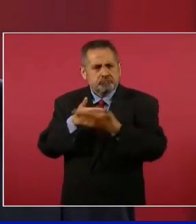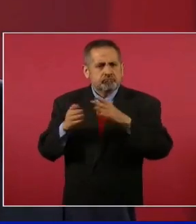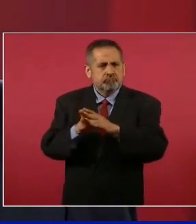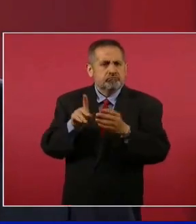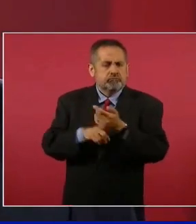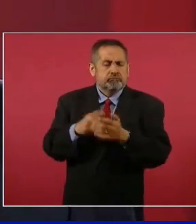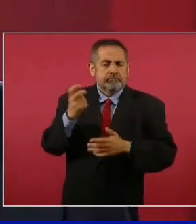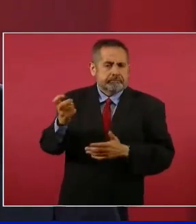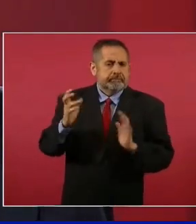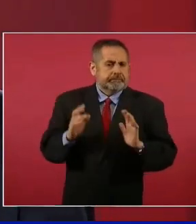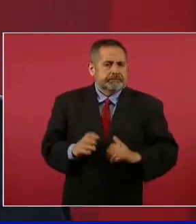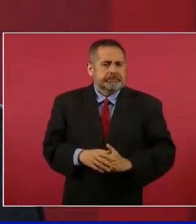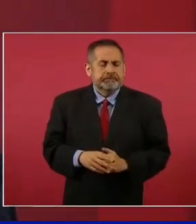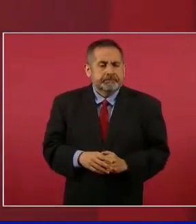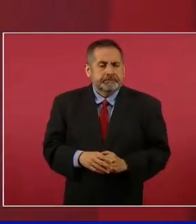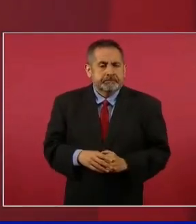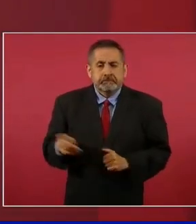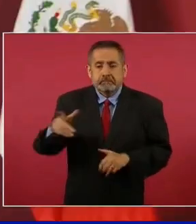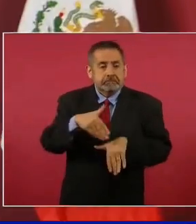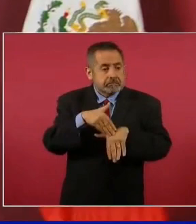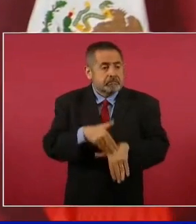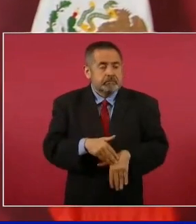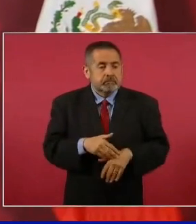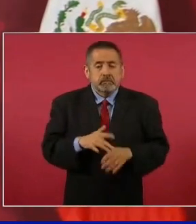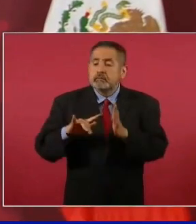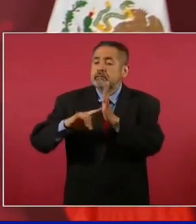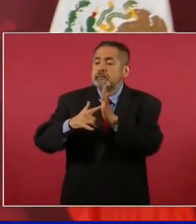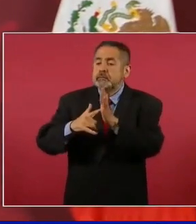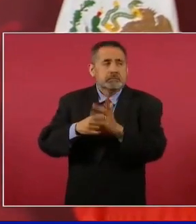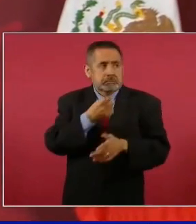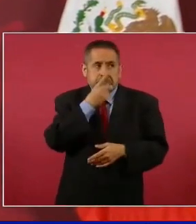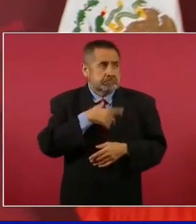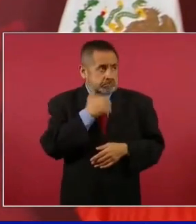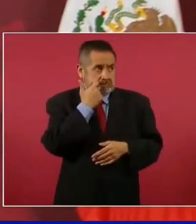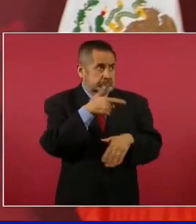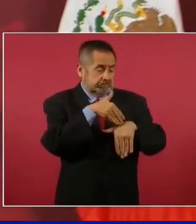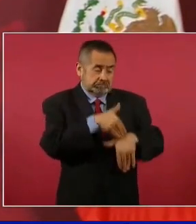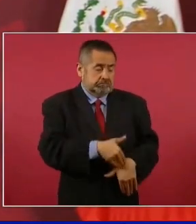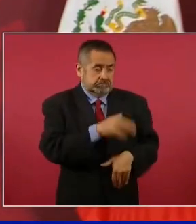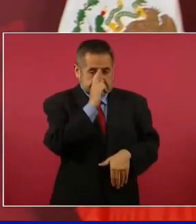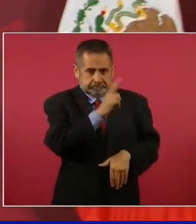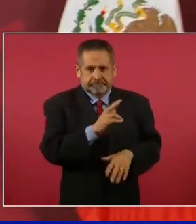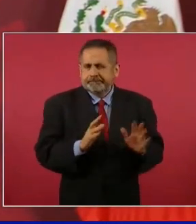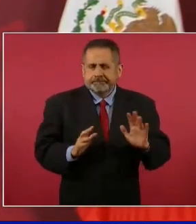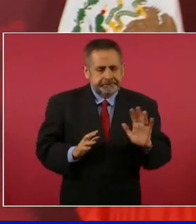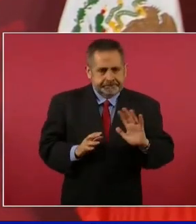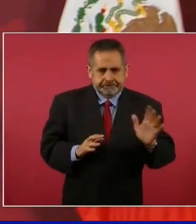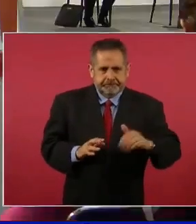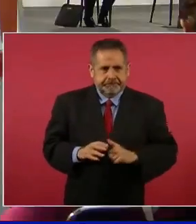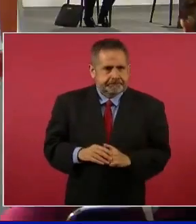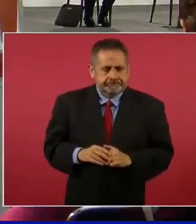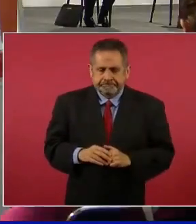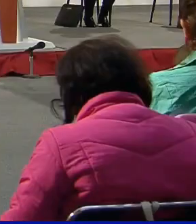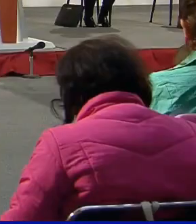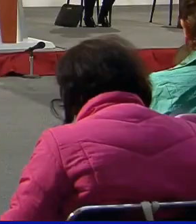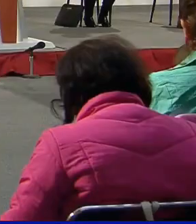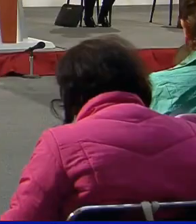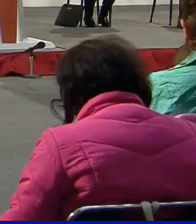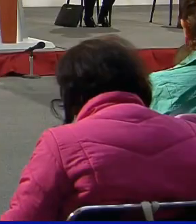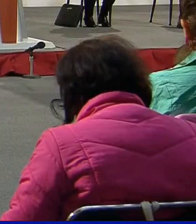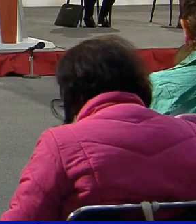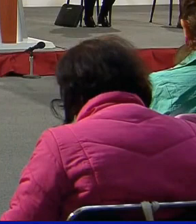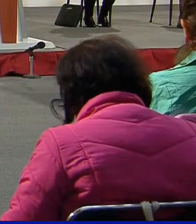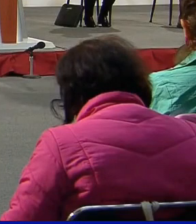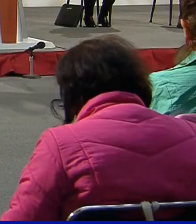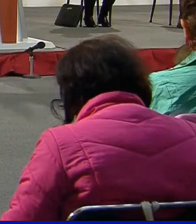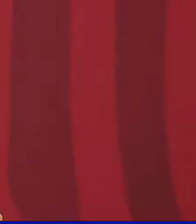nada de qué horas son las que usted quiera que sean, señor. No, eso